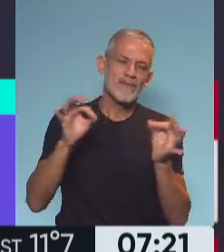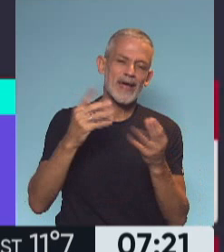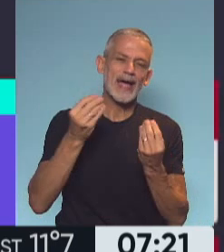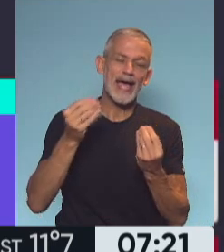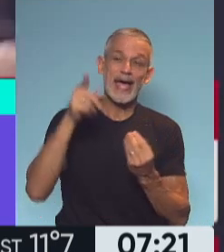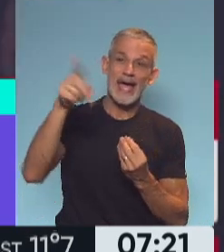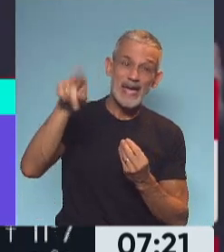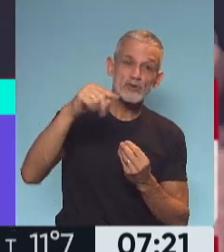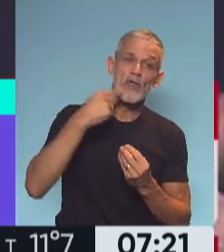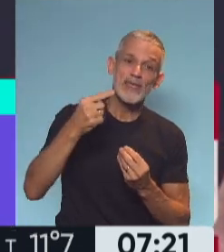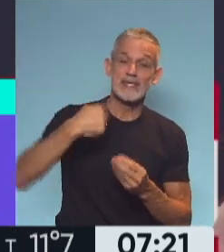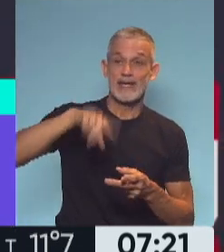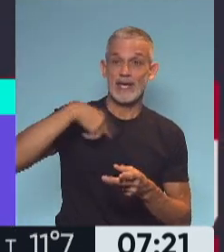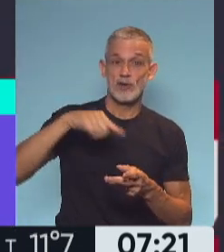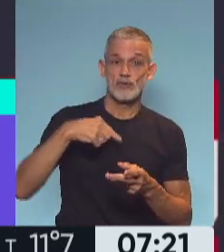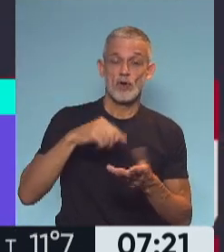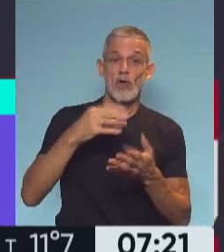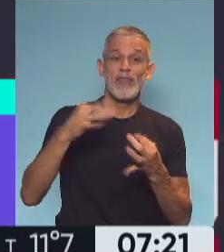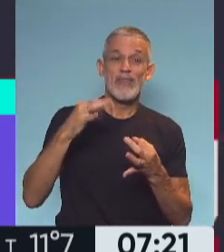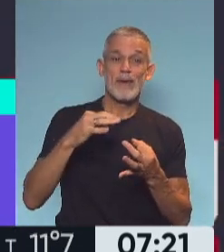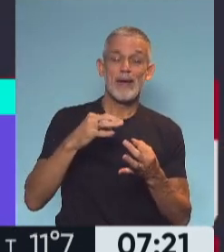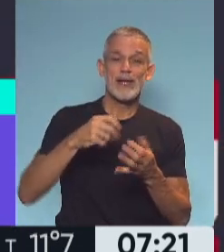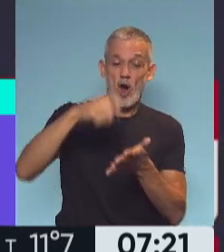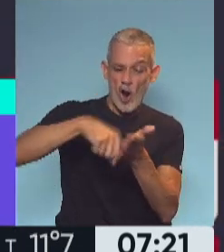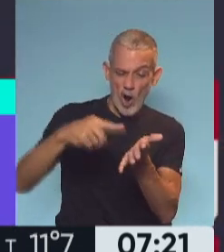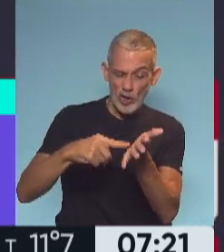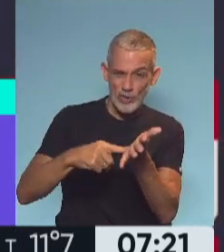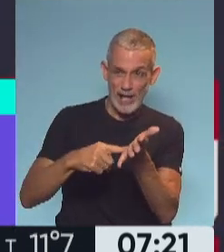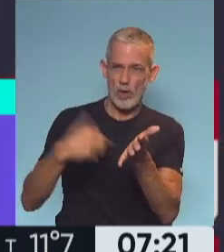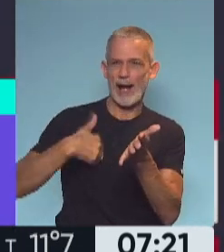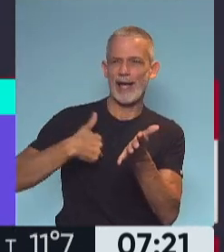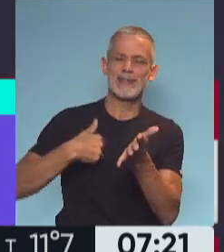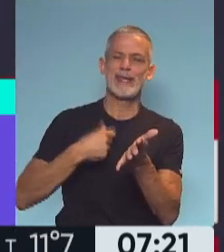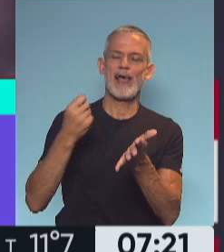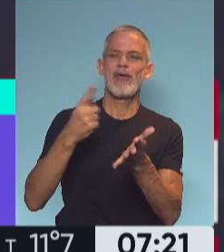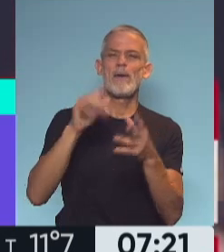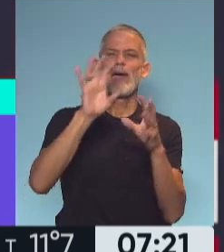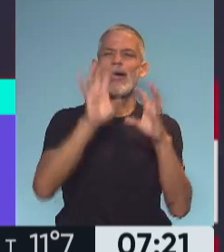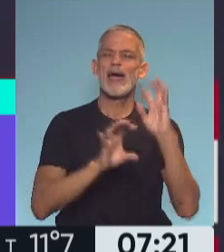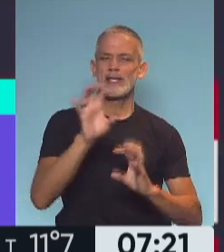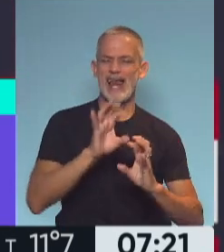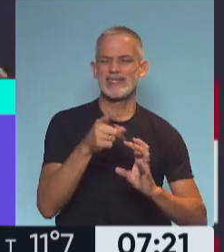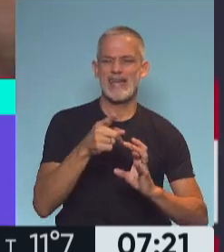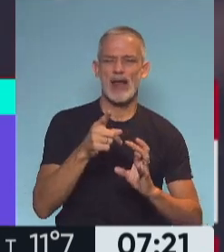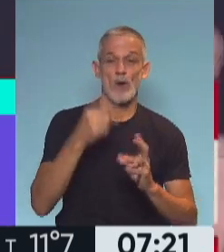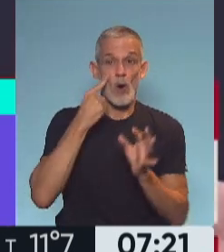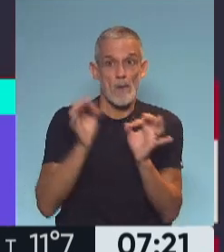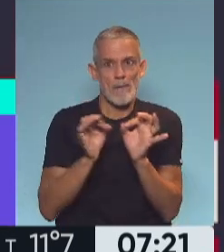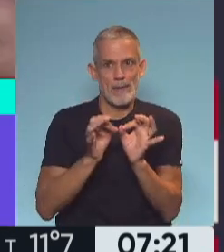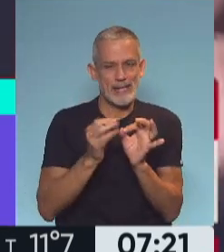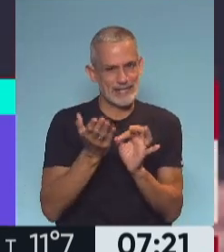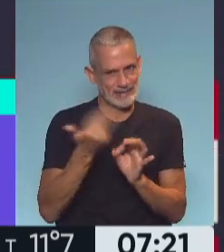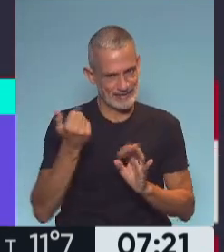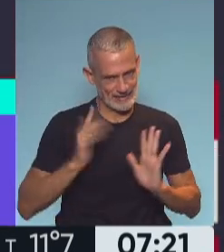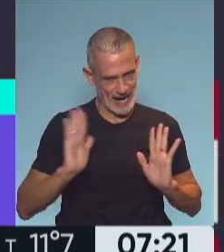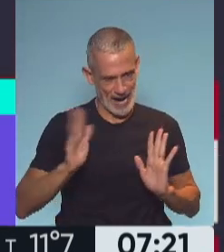dicen que el contrato de eso hacía que la Argentina entregara a los hielos continentales. Está bueno, pero lo la Malvinas, sacalo, porque no,